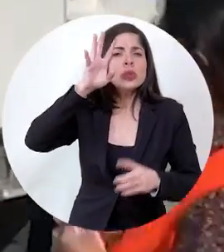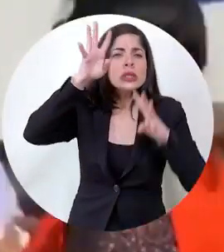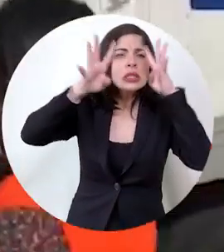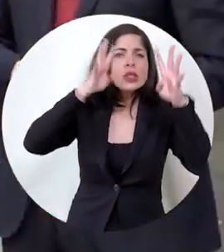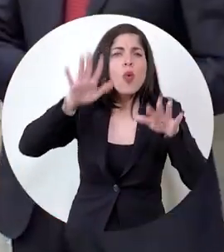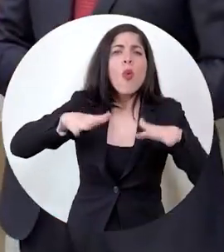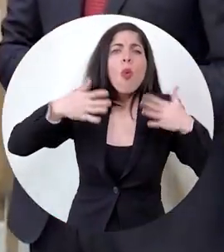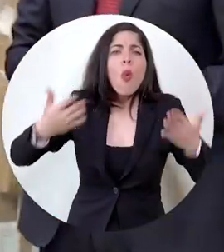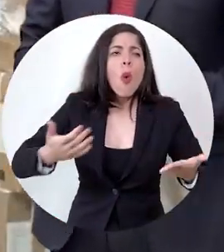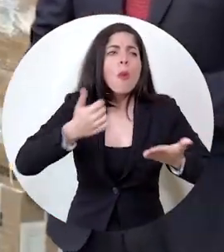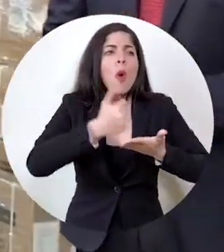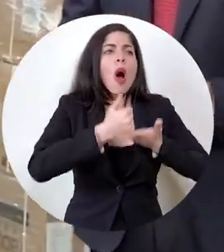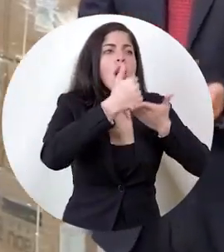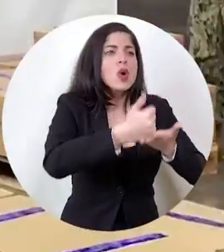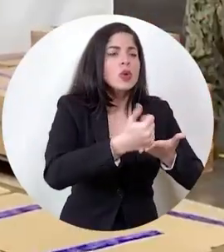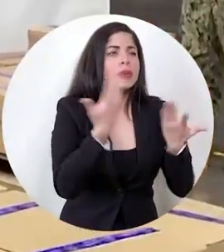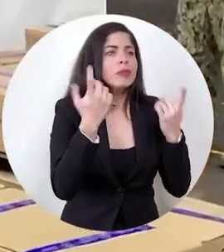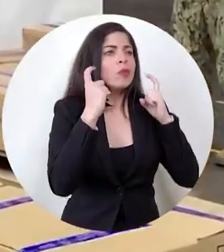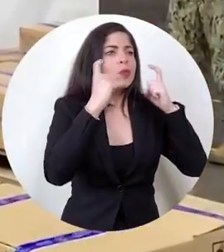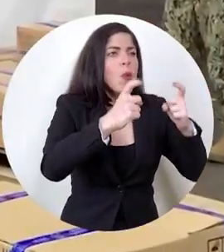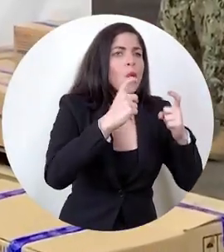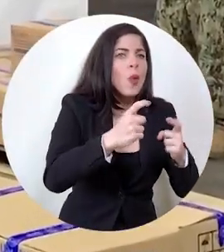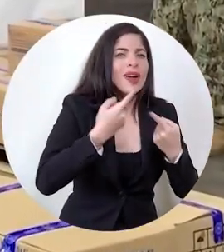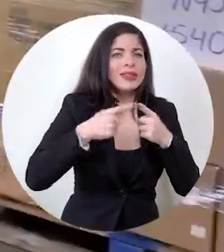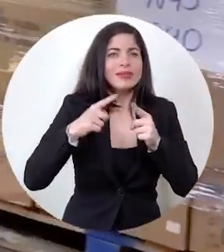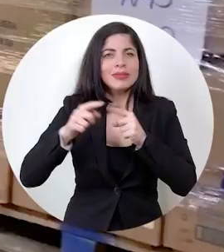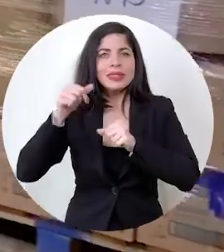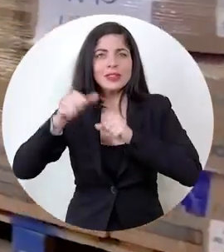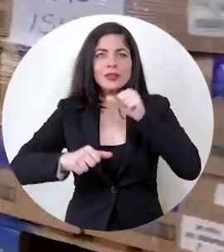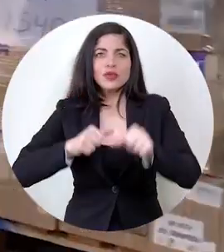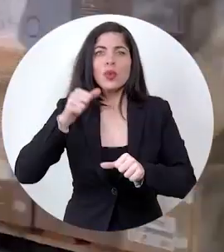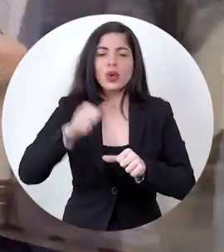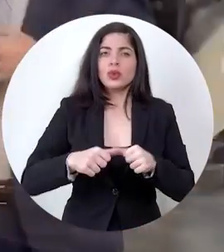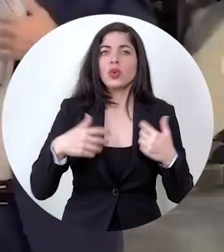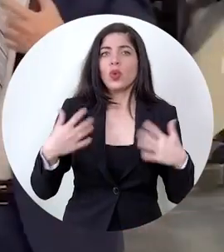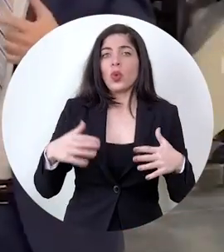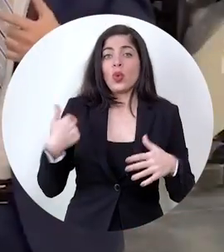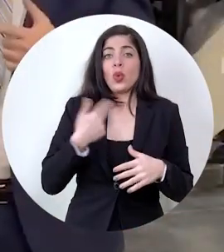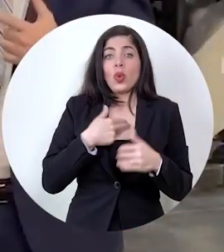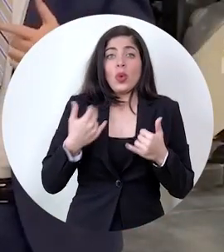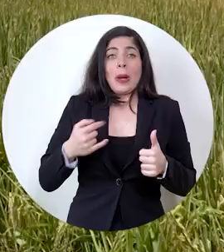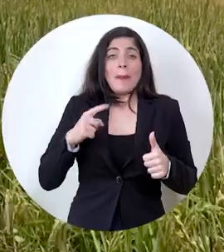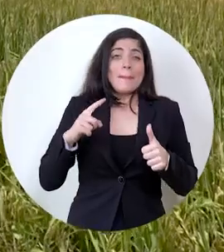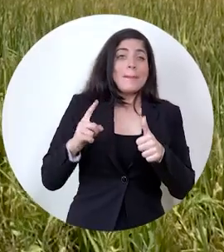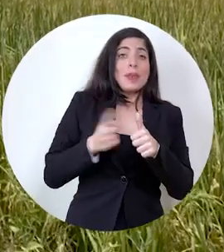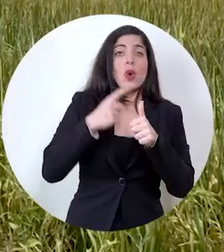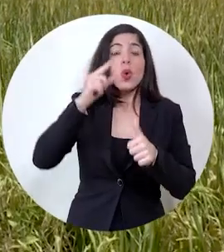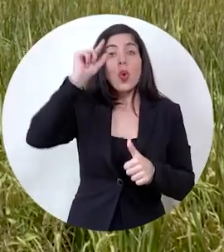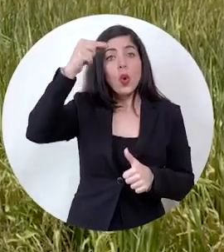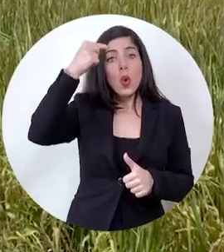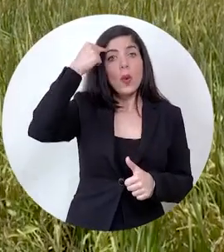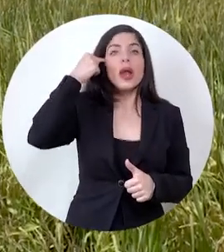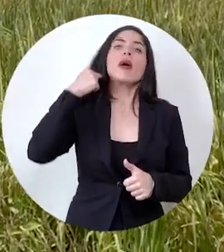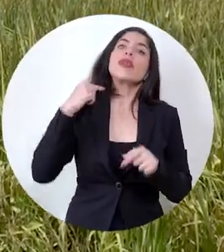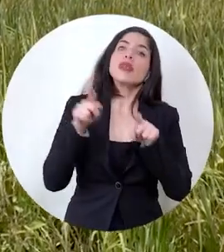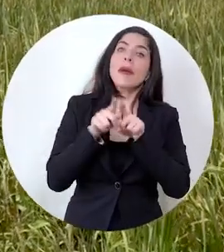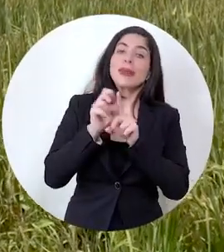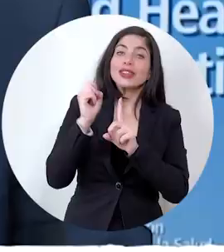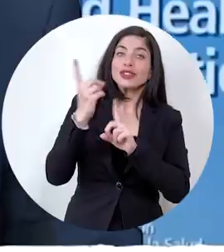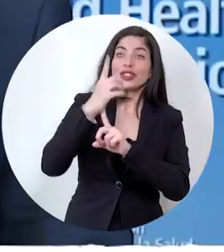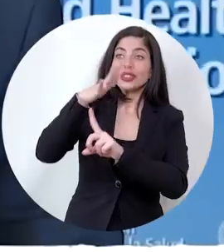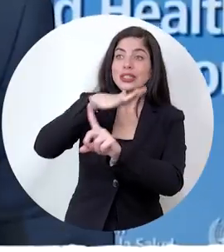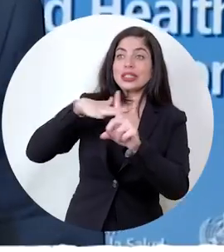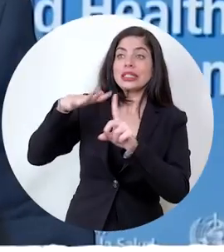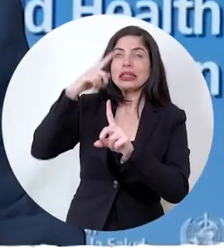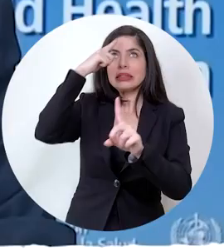que han buscado la forma de ayudar con donativos y otros esfuerzos. Nuestra prioridad como gobierno